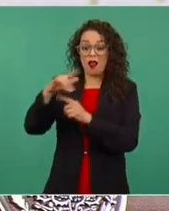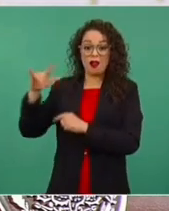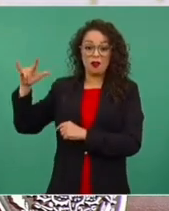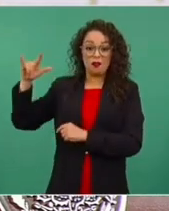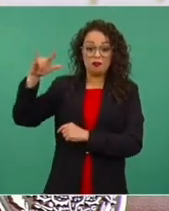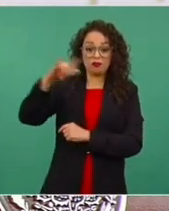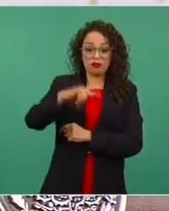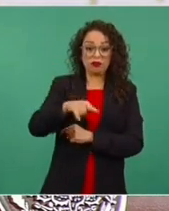ahí se traslada.